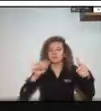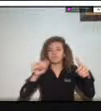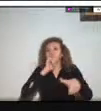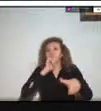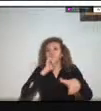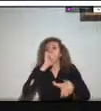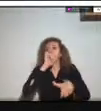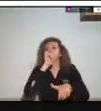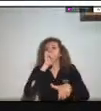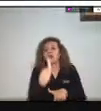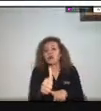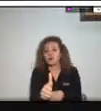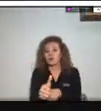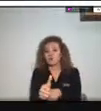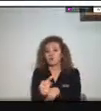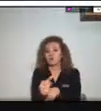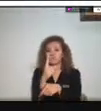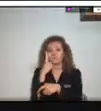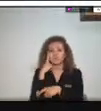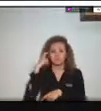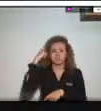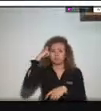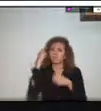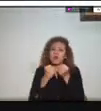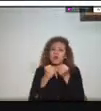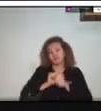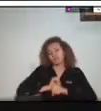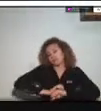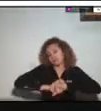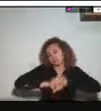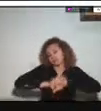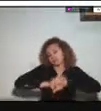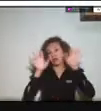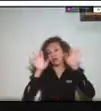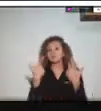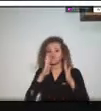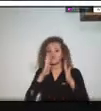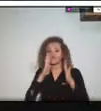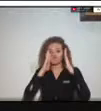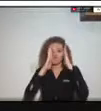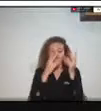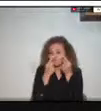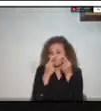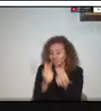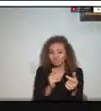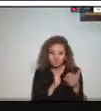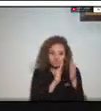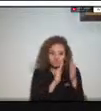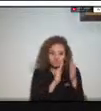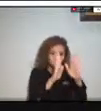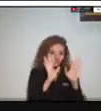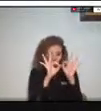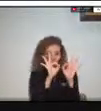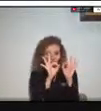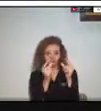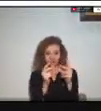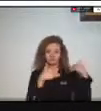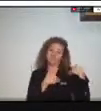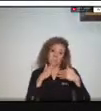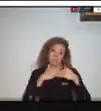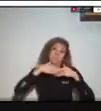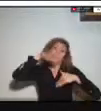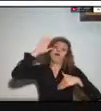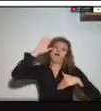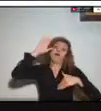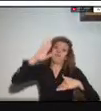tenemos que afrontarlos con mucho más rapidez y con mucha más responsabilidad desde las últimas semanas